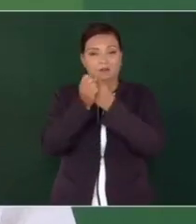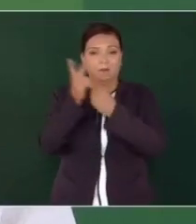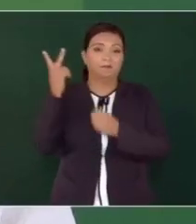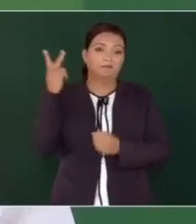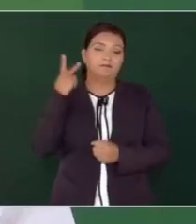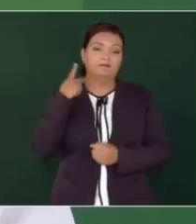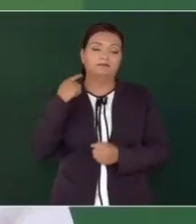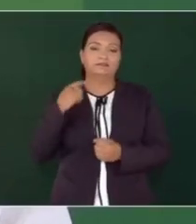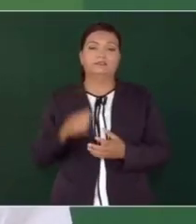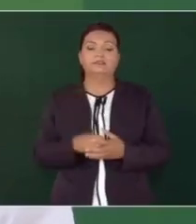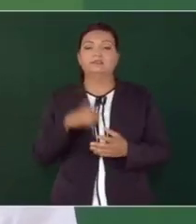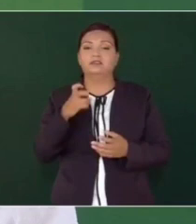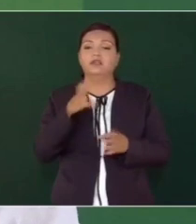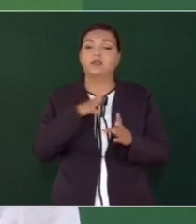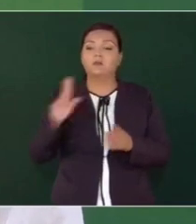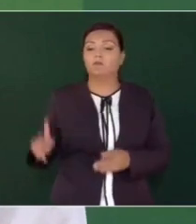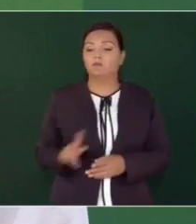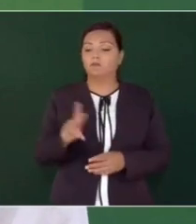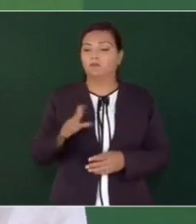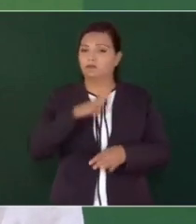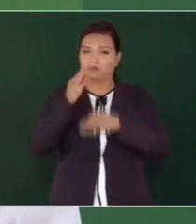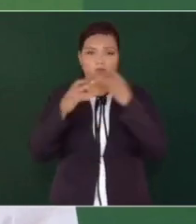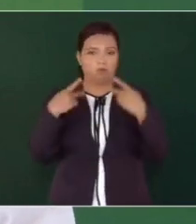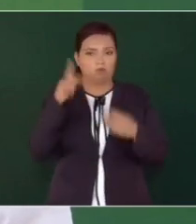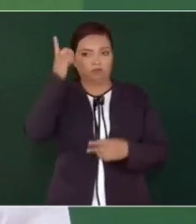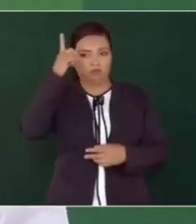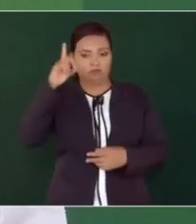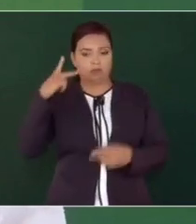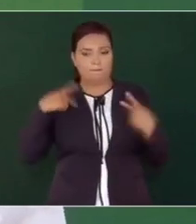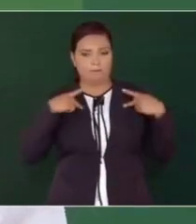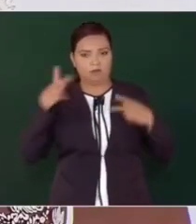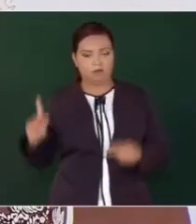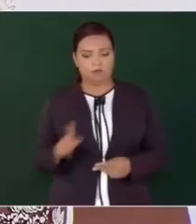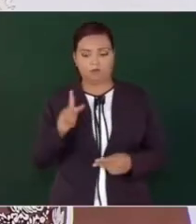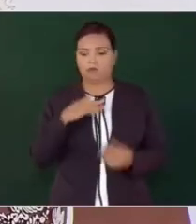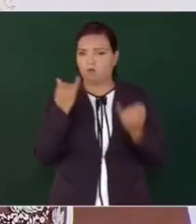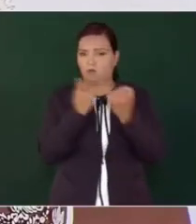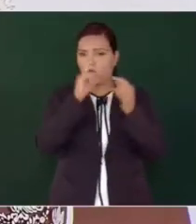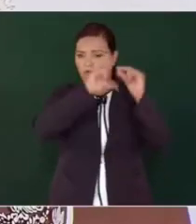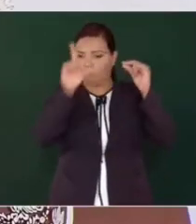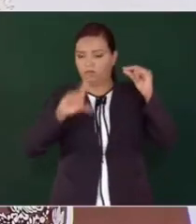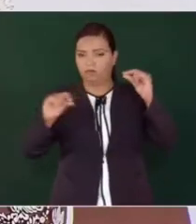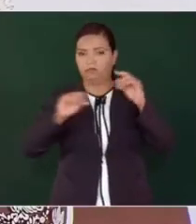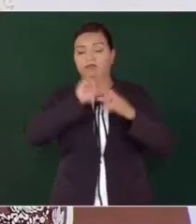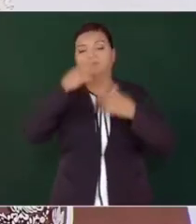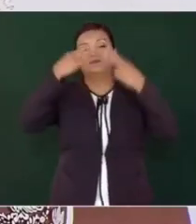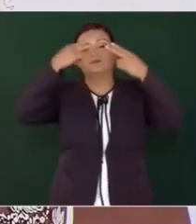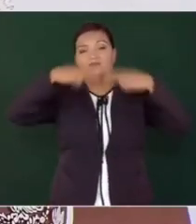que es del pueblo y es de la Nación. Entonces, las empresas